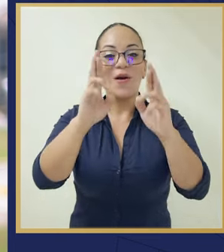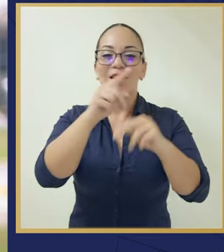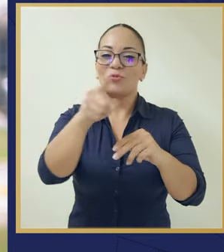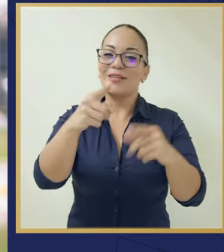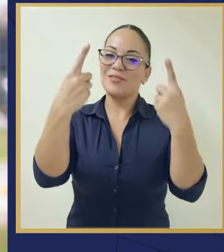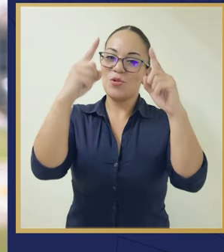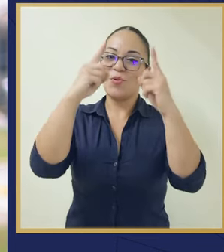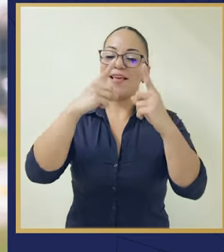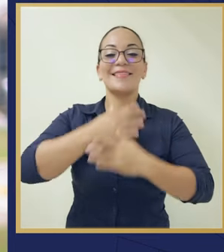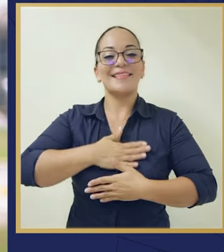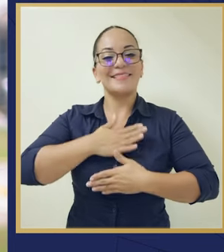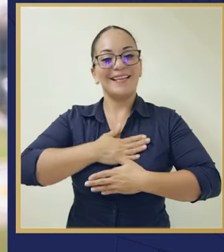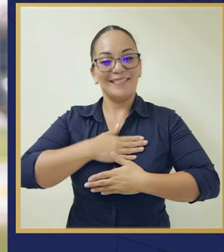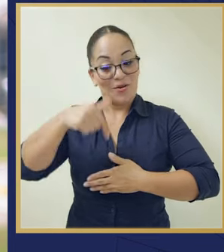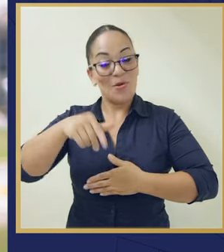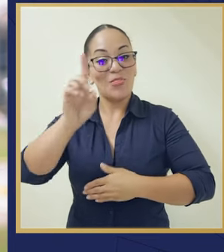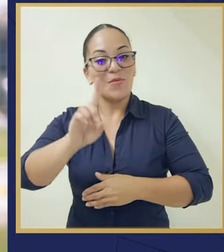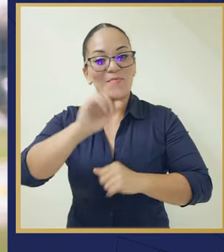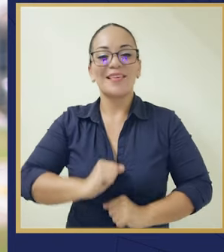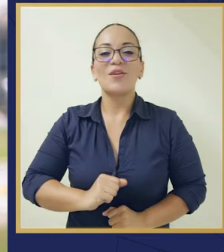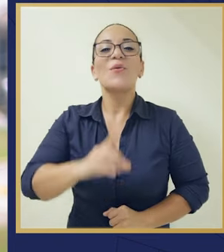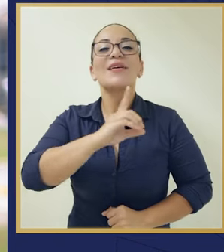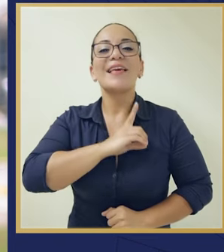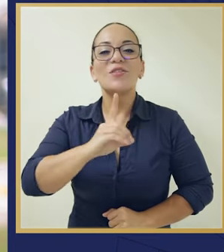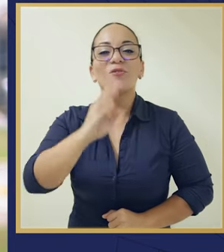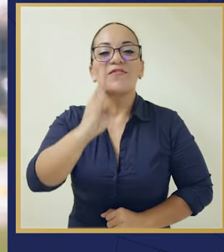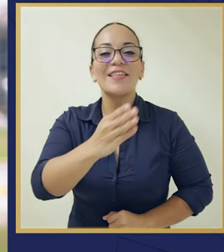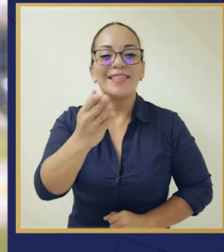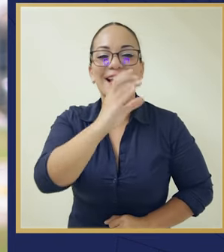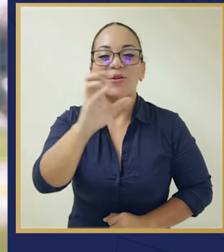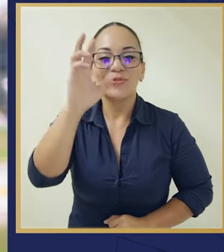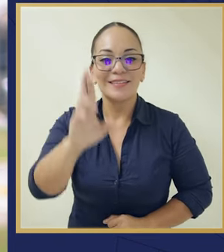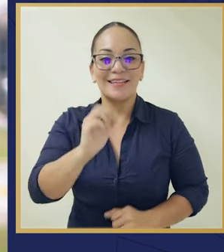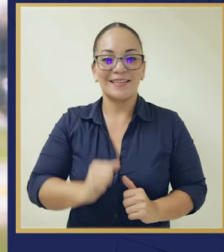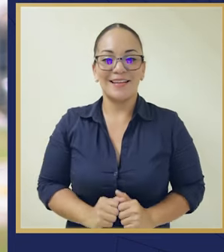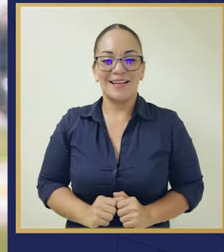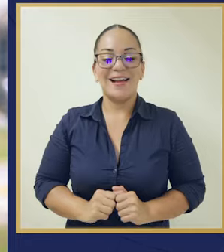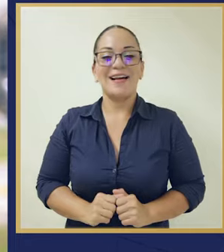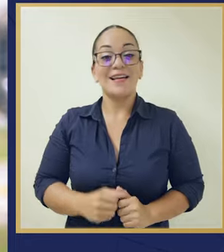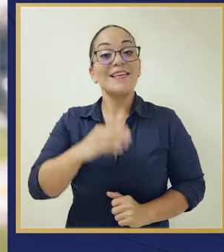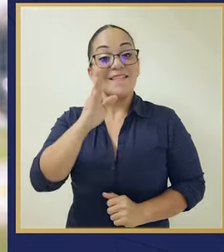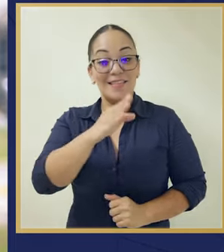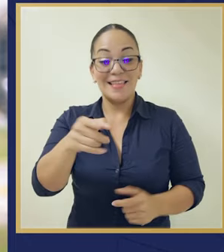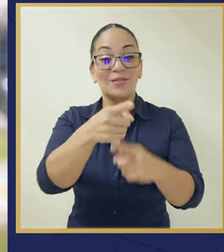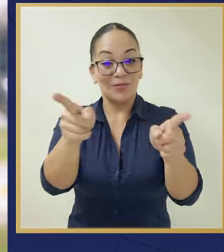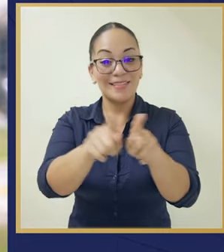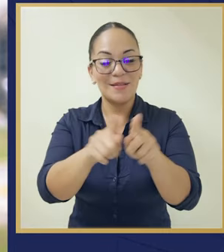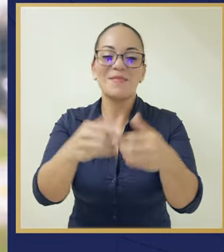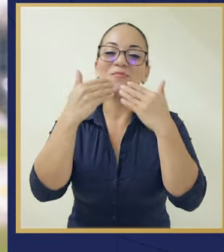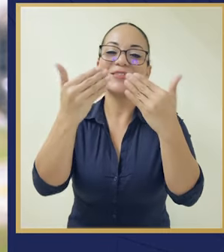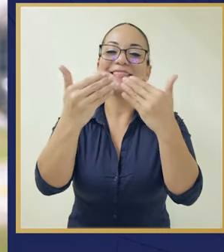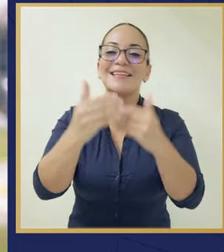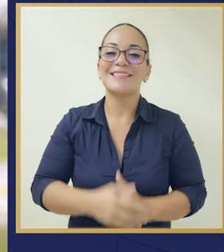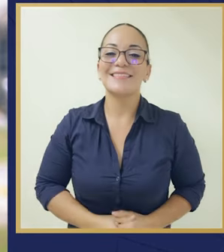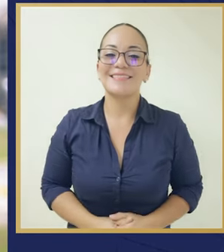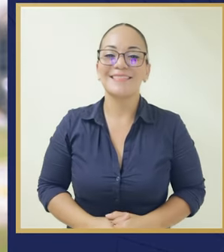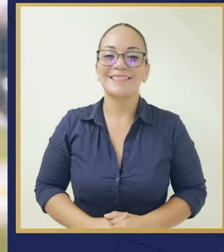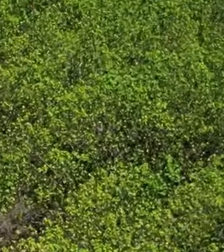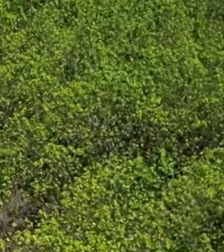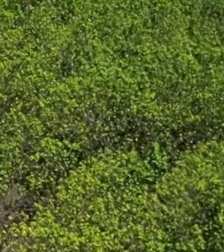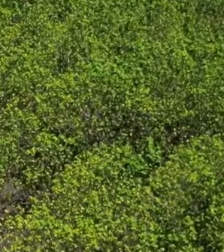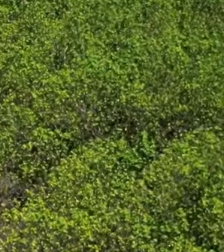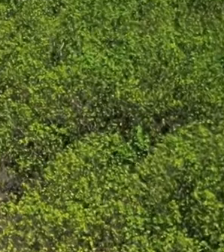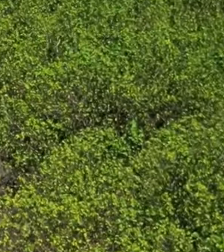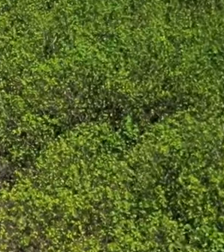Ojalá logren descansar este domingo. Que Dios bendiga a Costa Rica y los bendiga a ustedes. Muchas gracias.